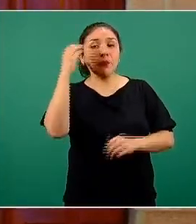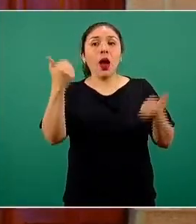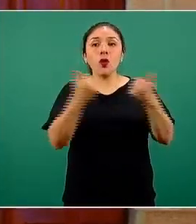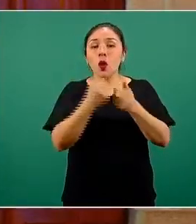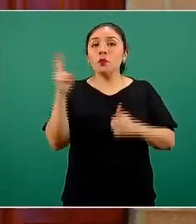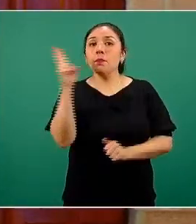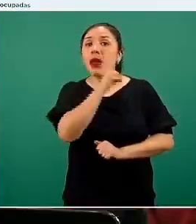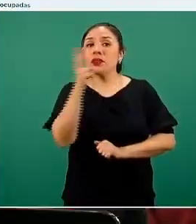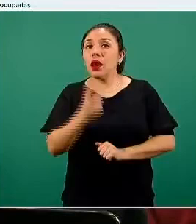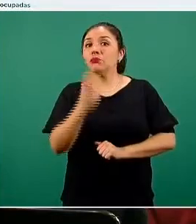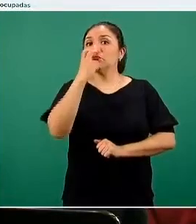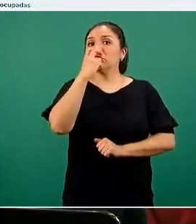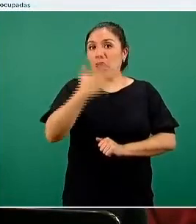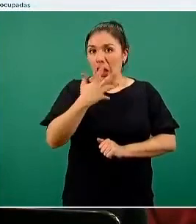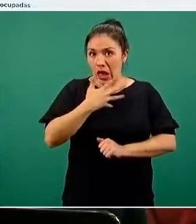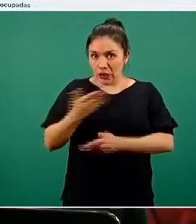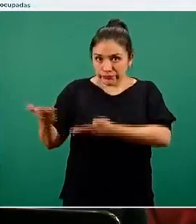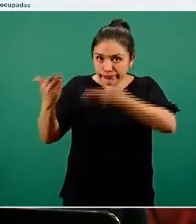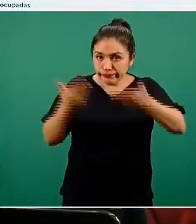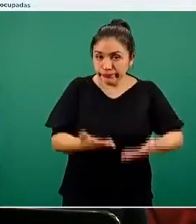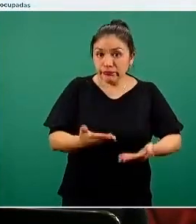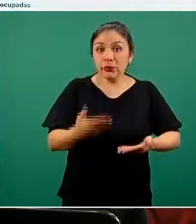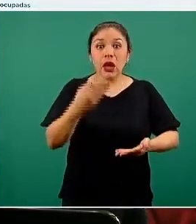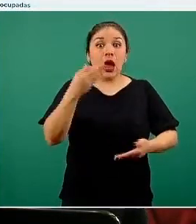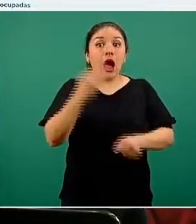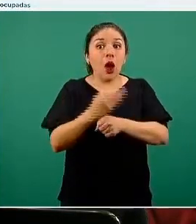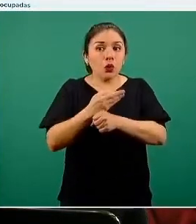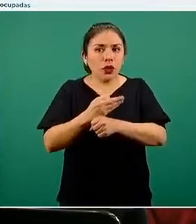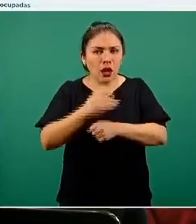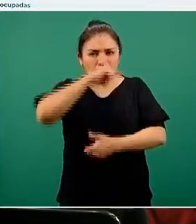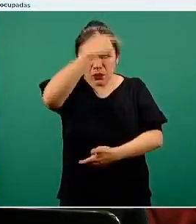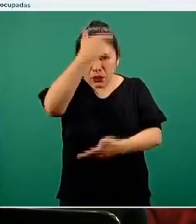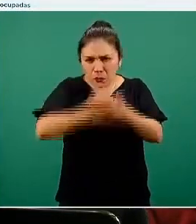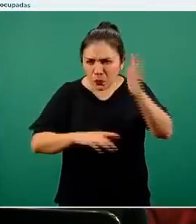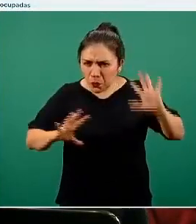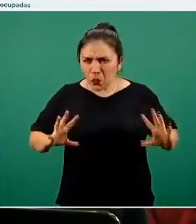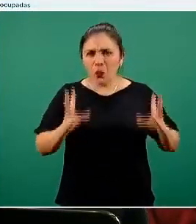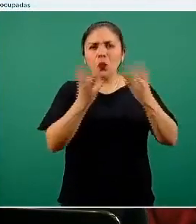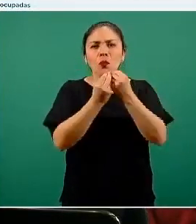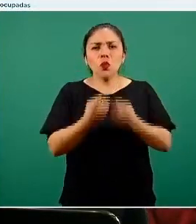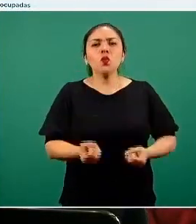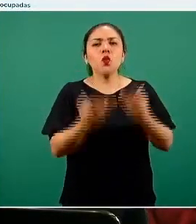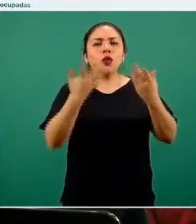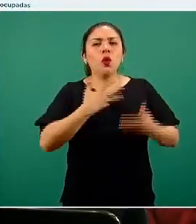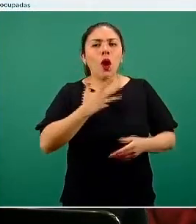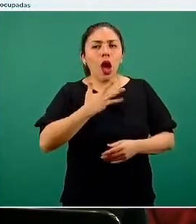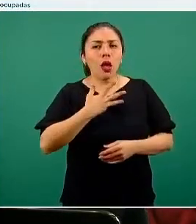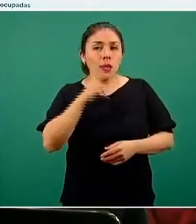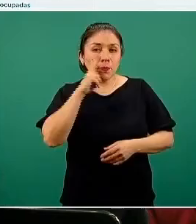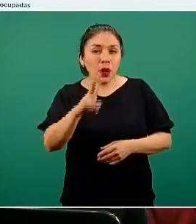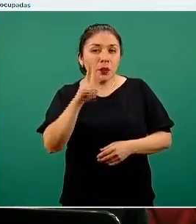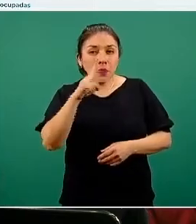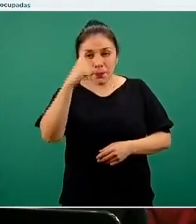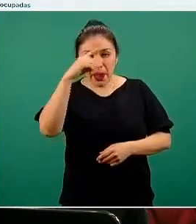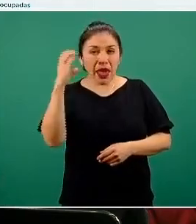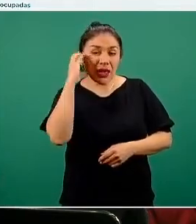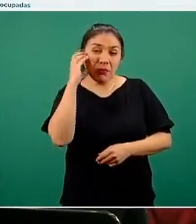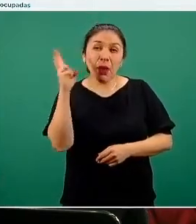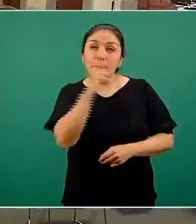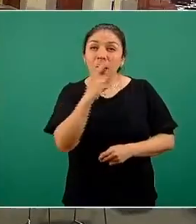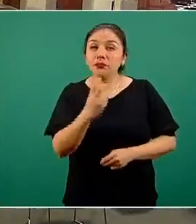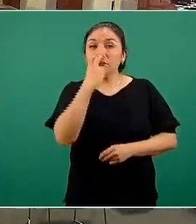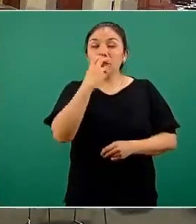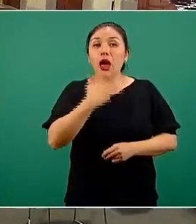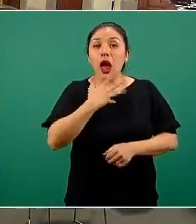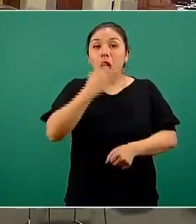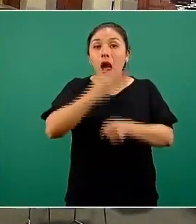ventilador que están disponibles y en base al total que en su momento se tiene contemplado para camas con ventilador, pues bueno,